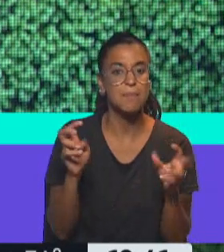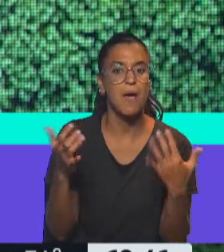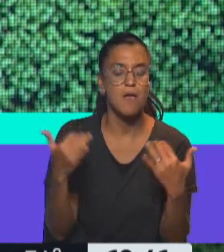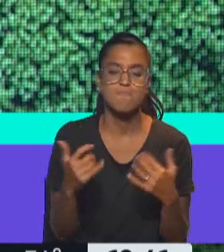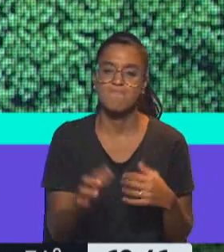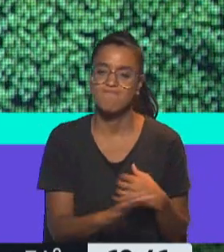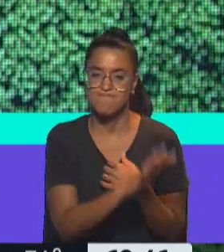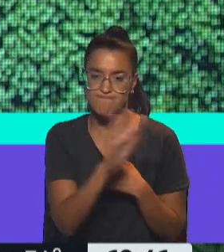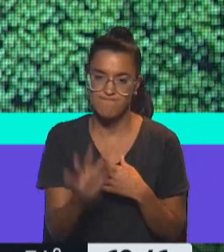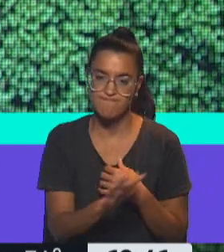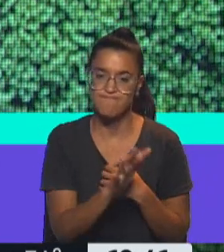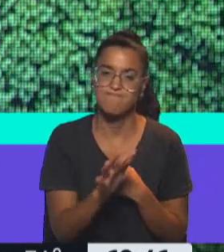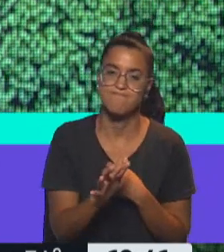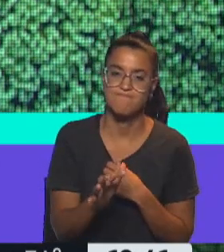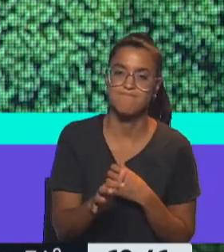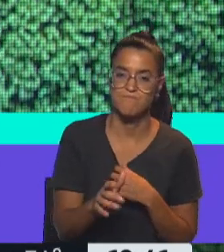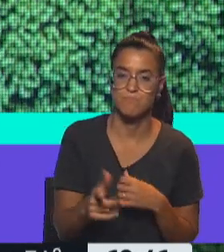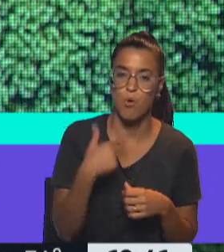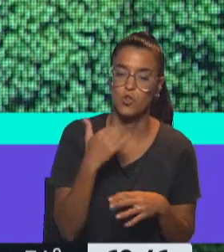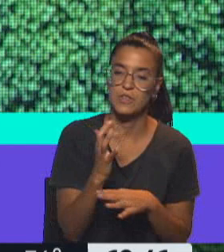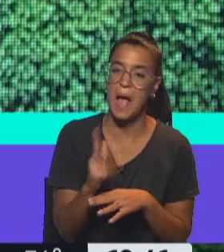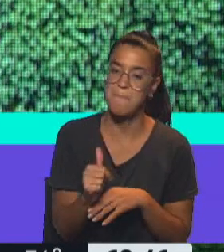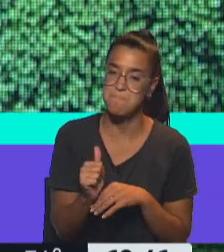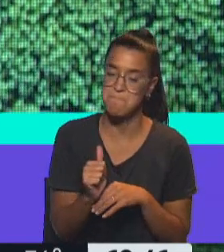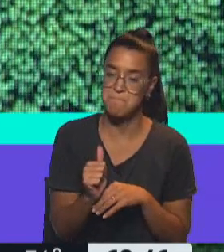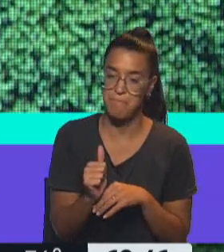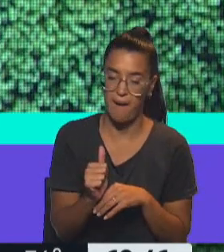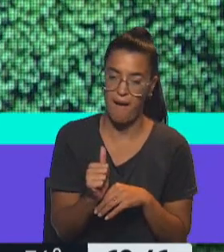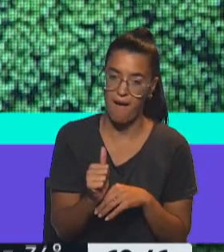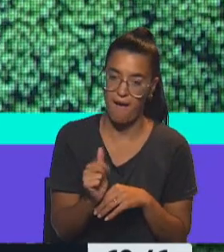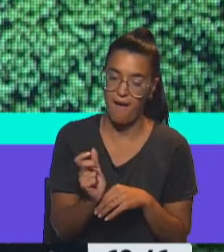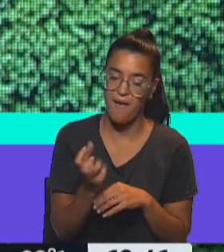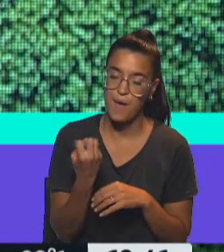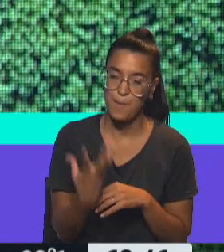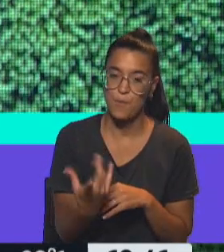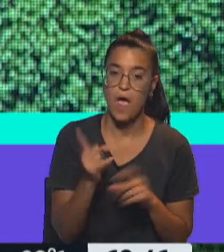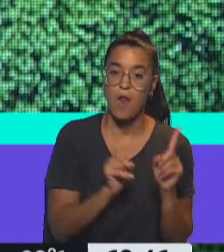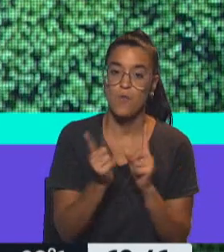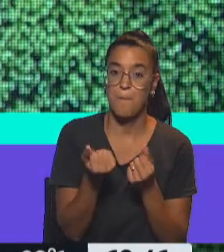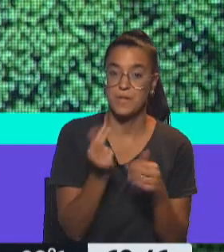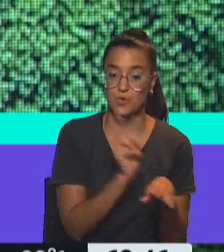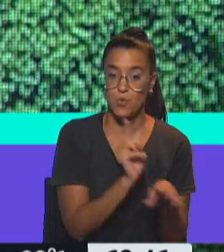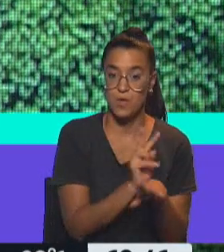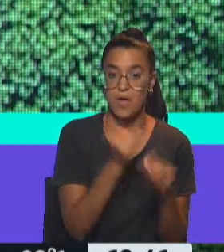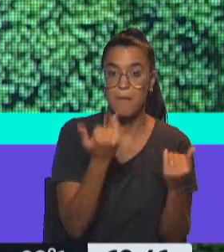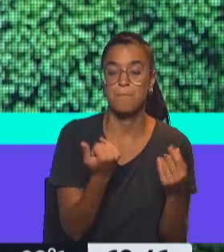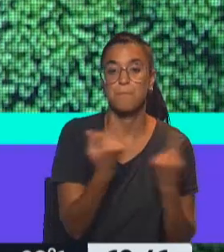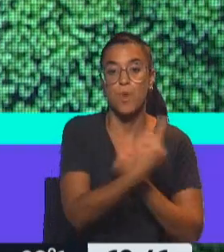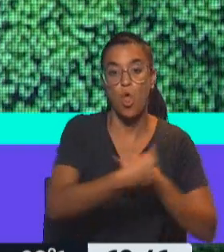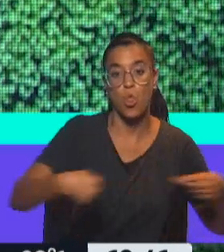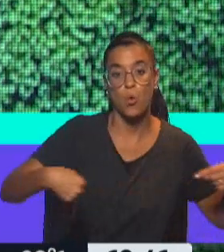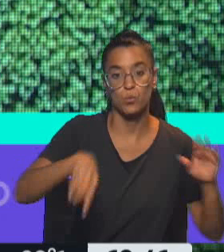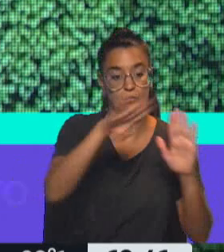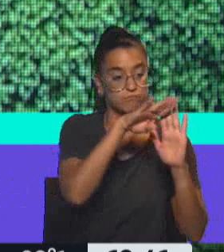sospecha de intención de trampa con respecto a lo que se está haciendo, porque hay determinados precios cuidados sobre productos que están